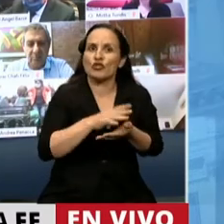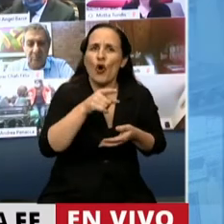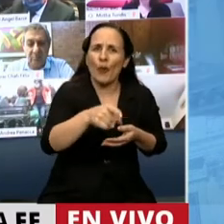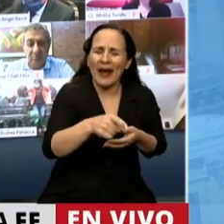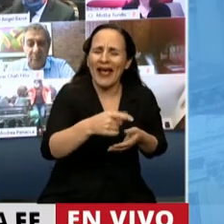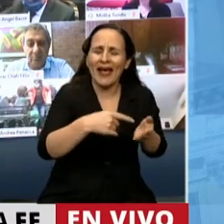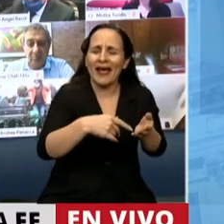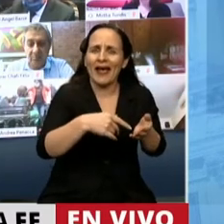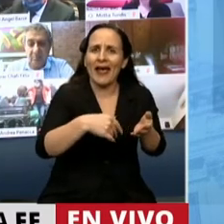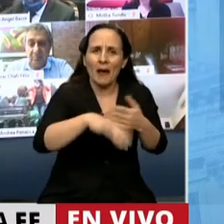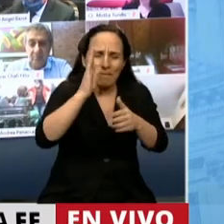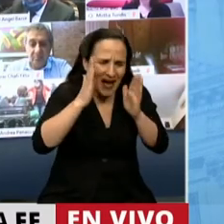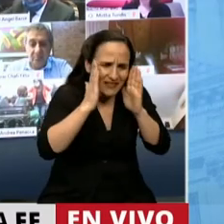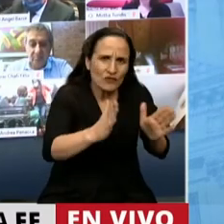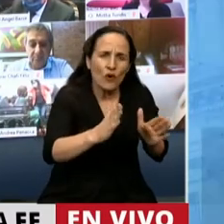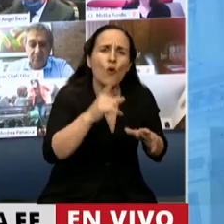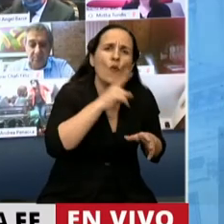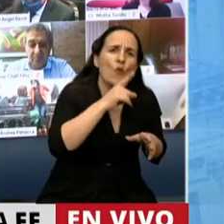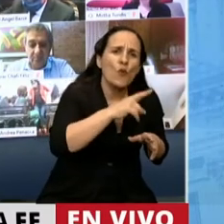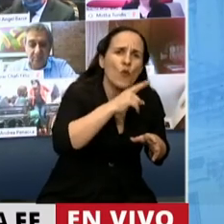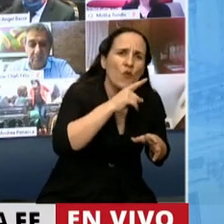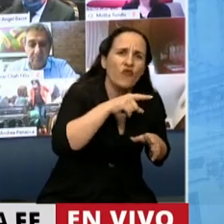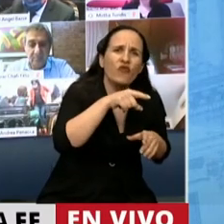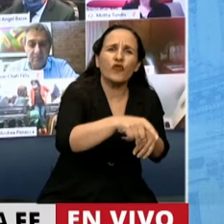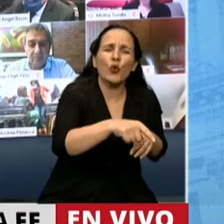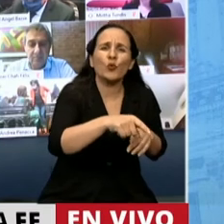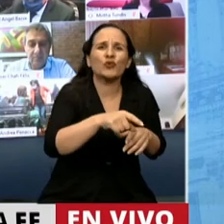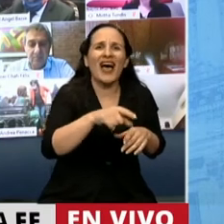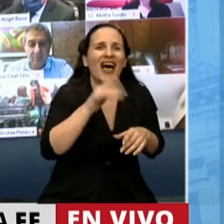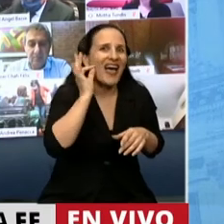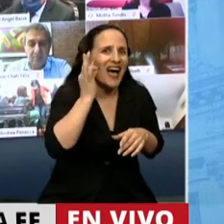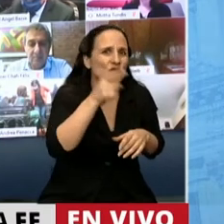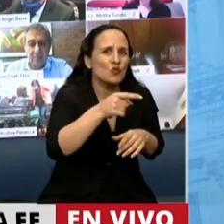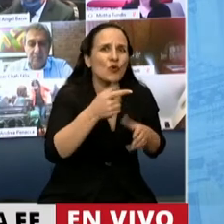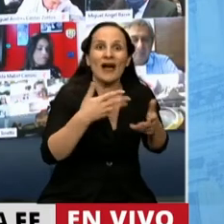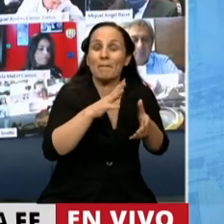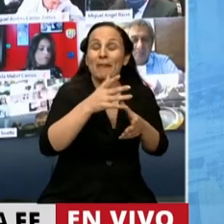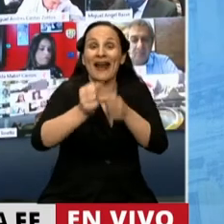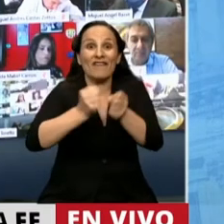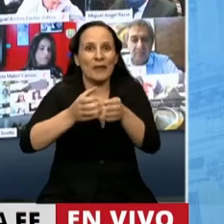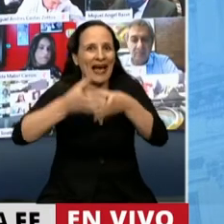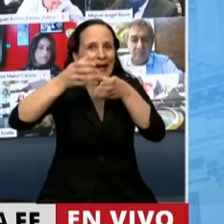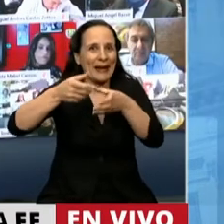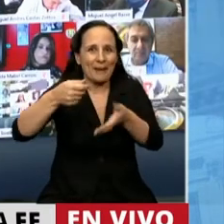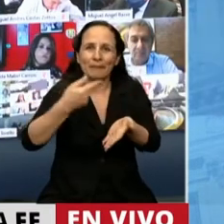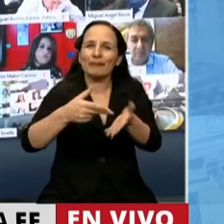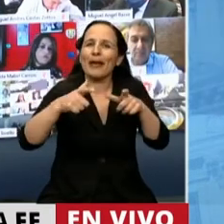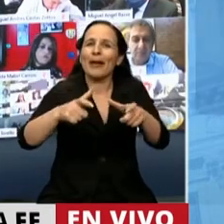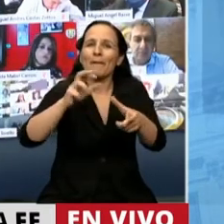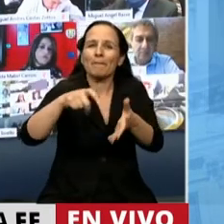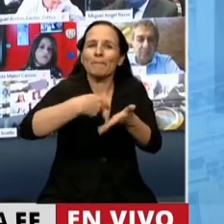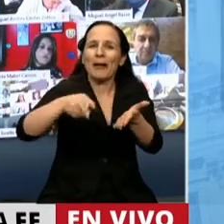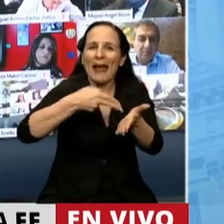exclusiva de frutas y azúcares naturales para la industria de la mermelada. No se avanzó en ese punto.